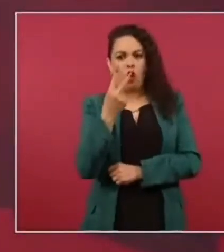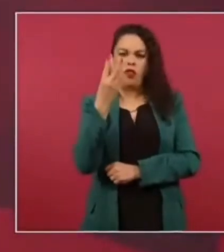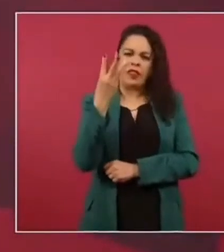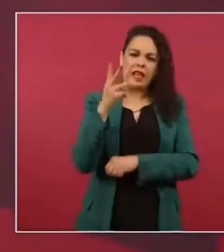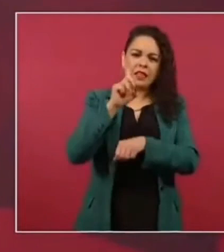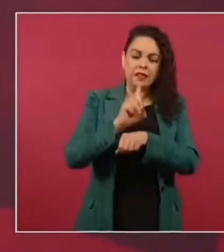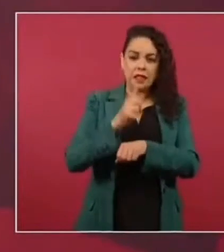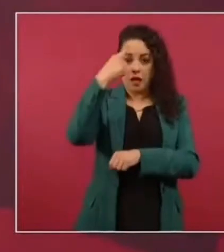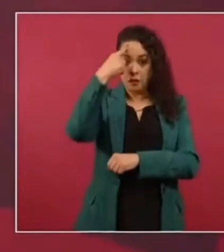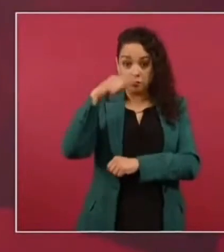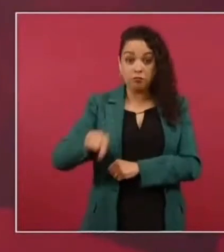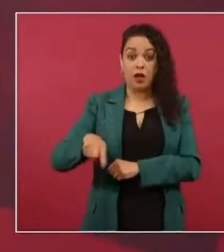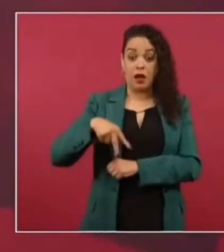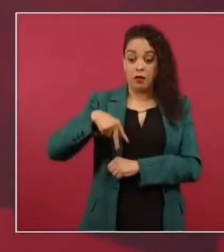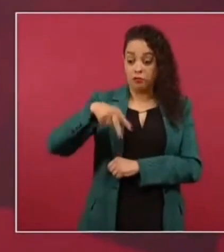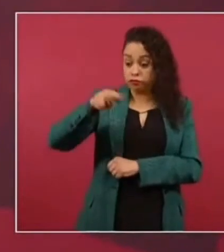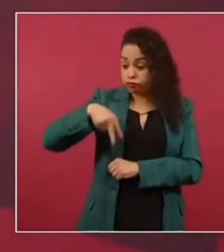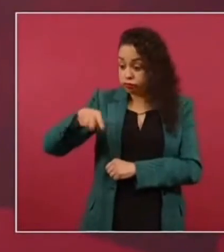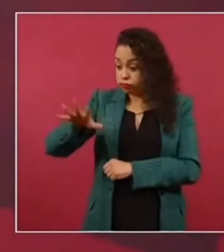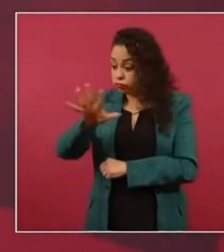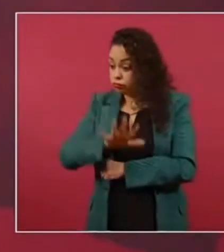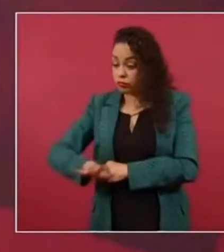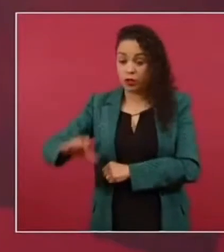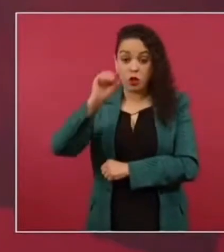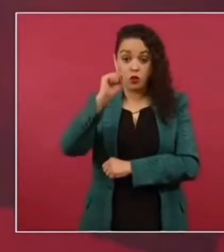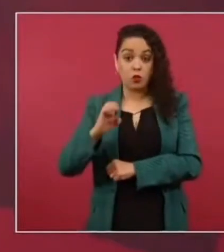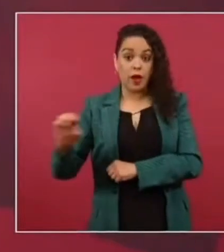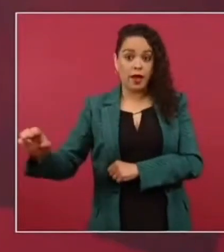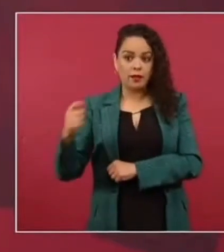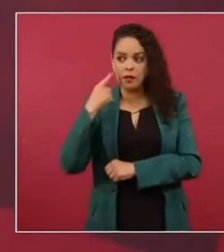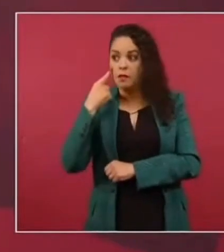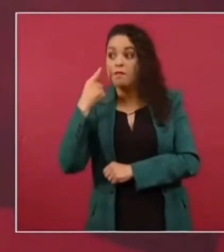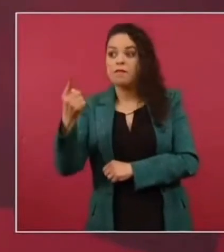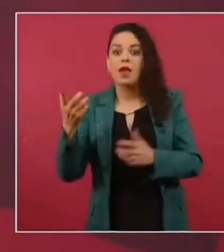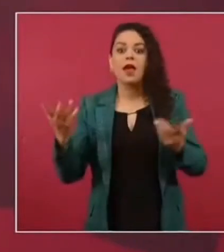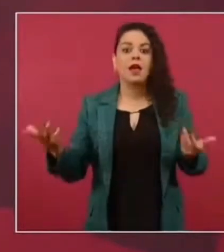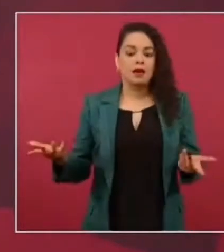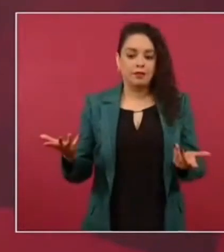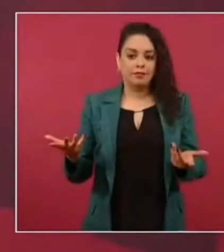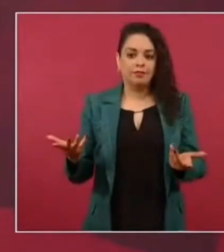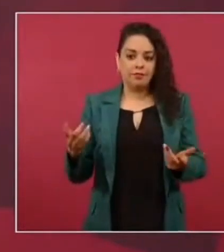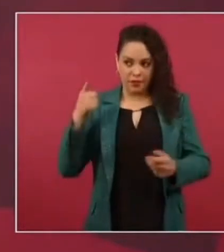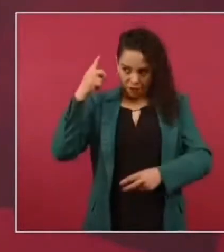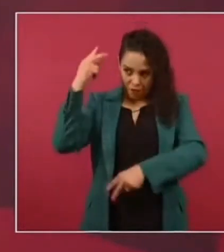el sureste y le decía